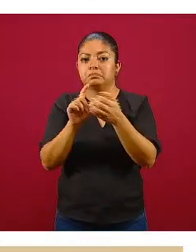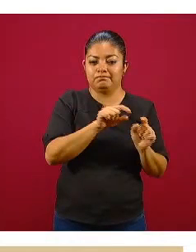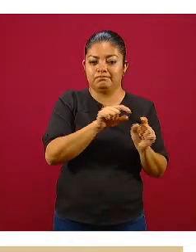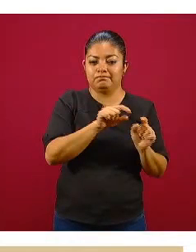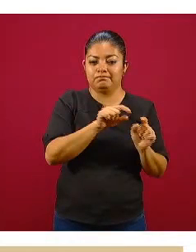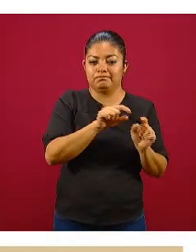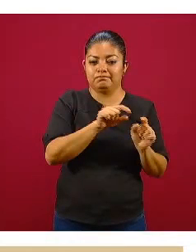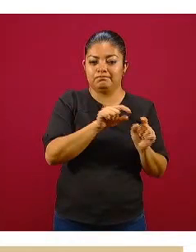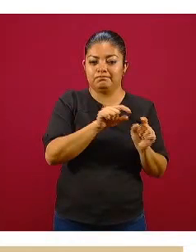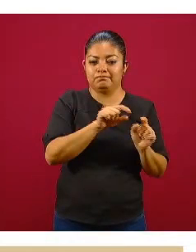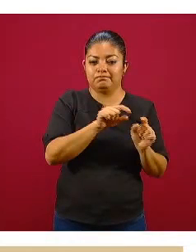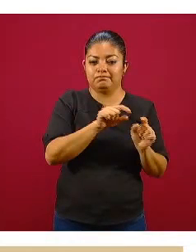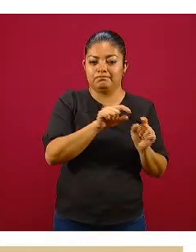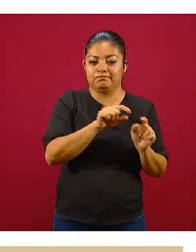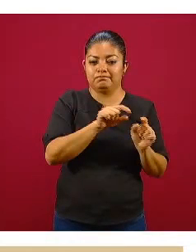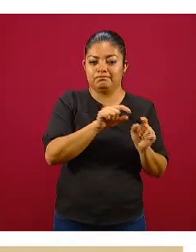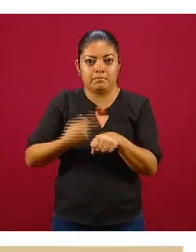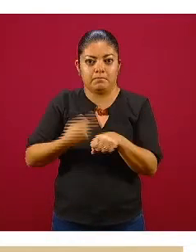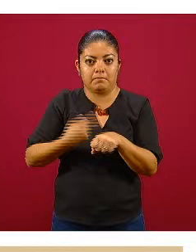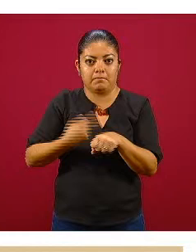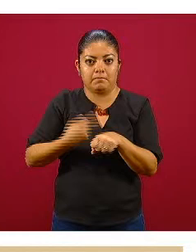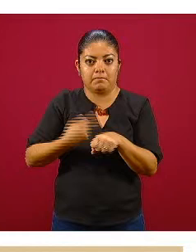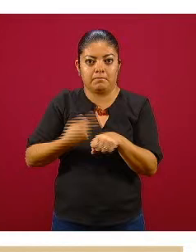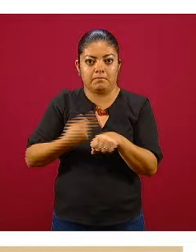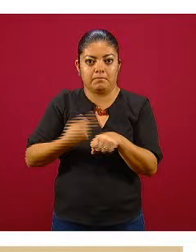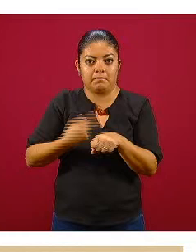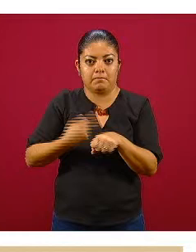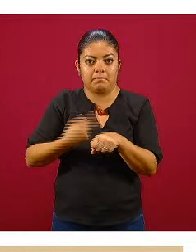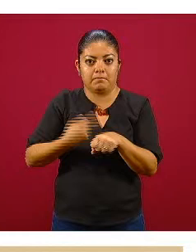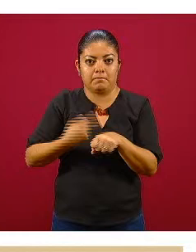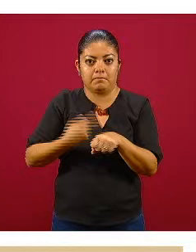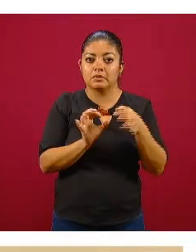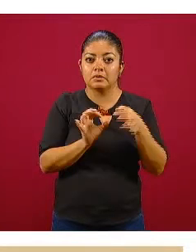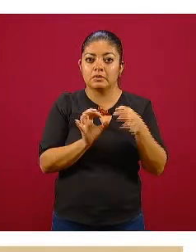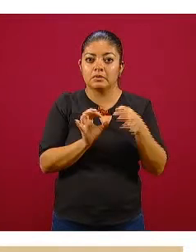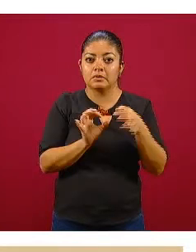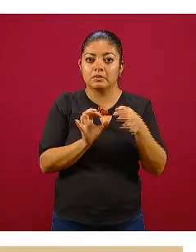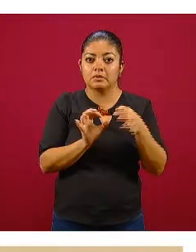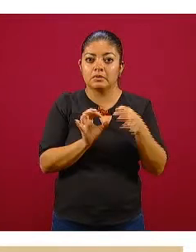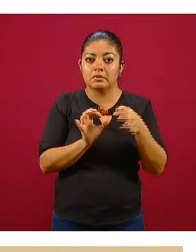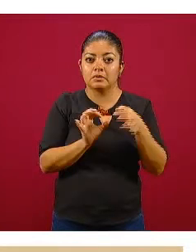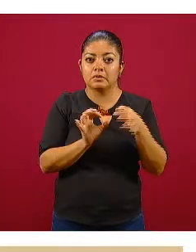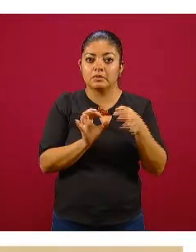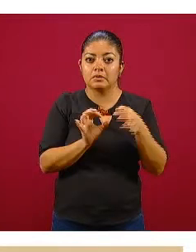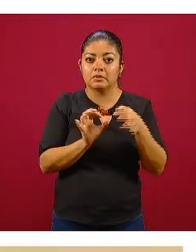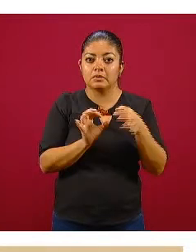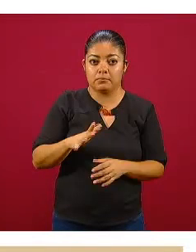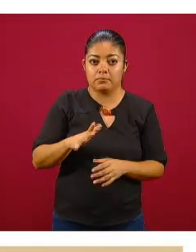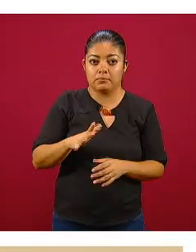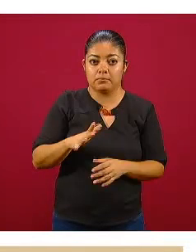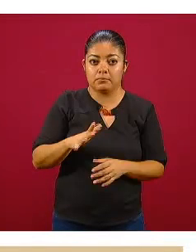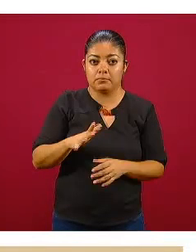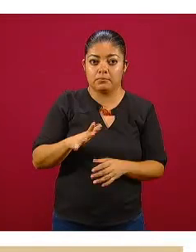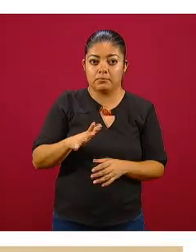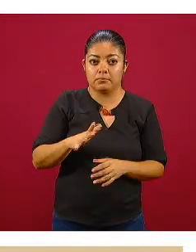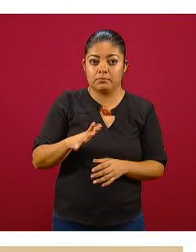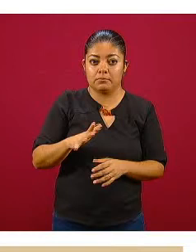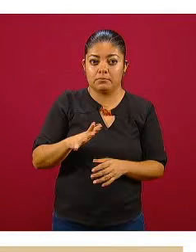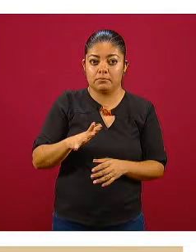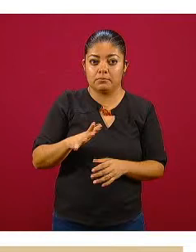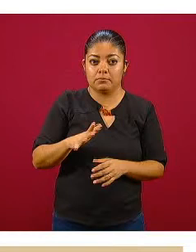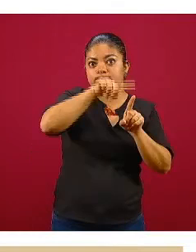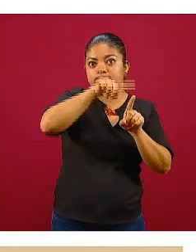planteado que justo estaríamos prácticamente hoy en la zona del ACME y en la siguiente cuando